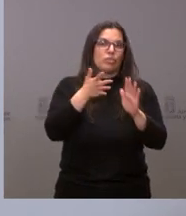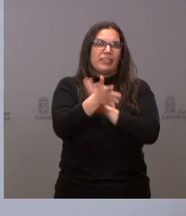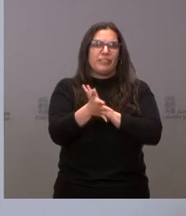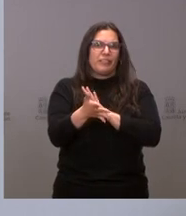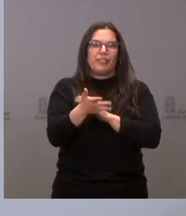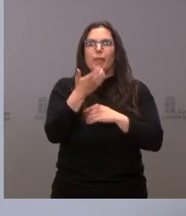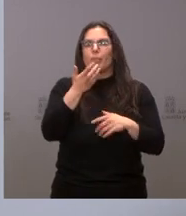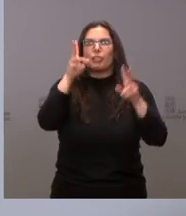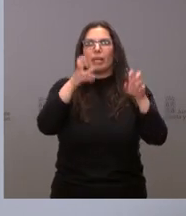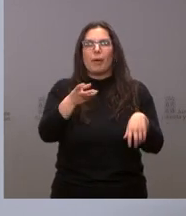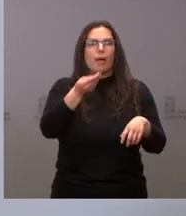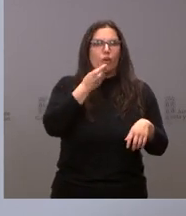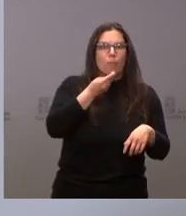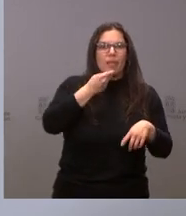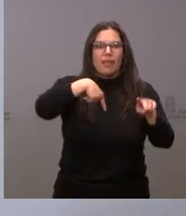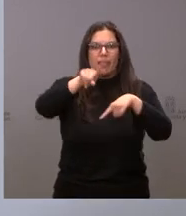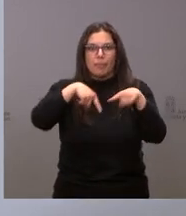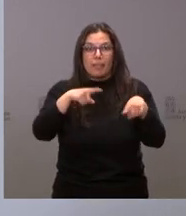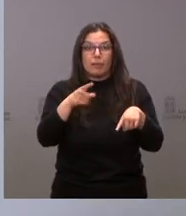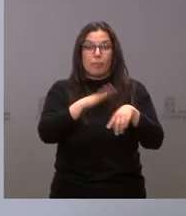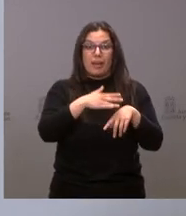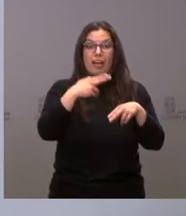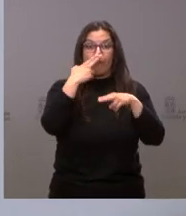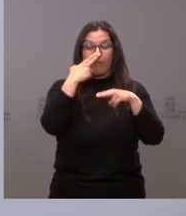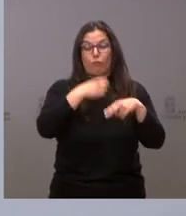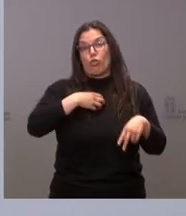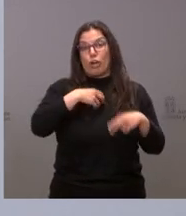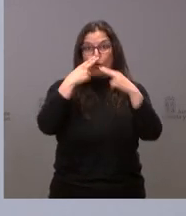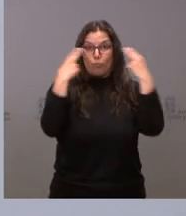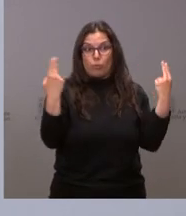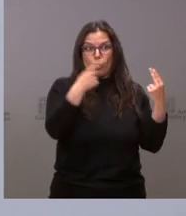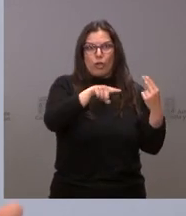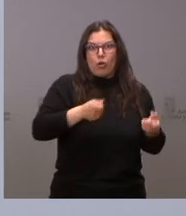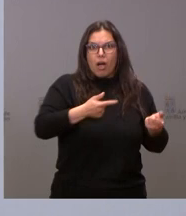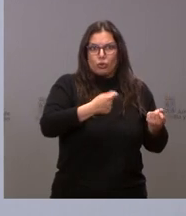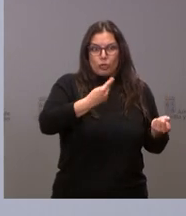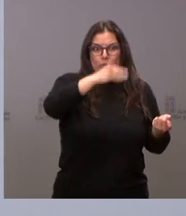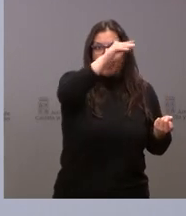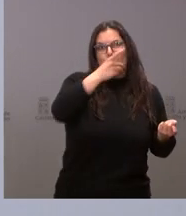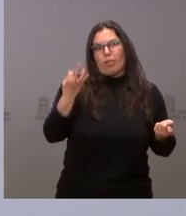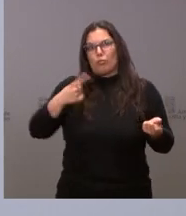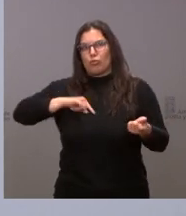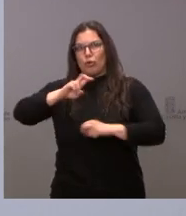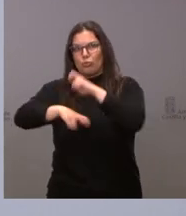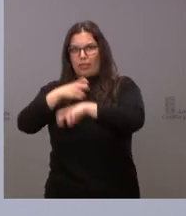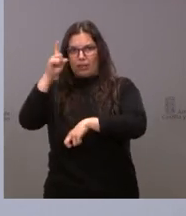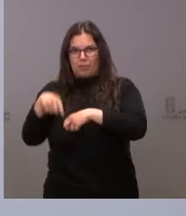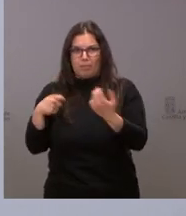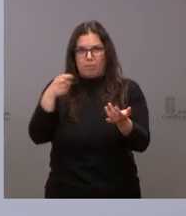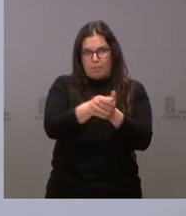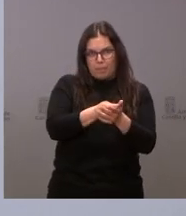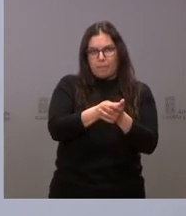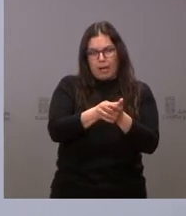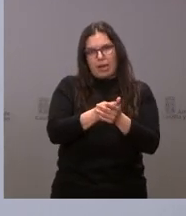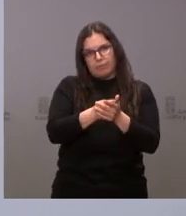las dietas de desplazamiento por viaje, con el incremento del coste de los carburantes, pues creemos que también es algo